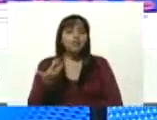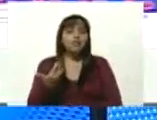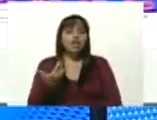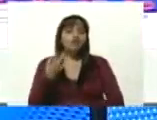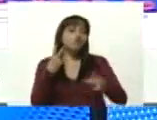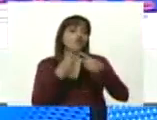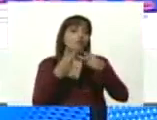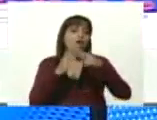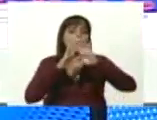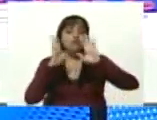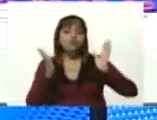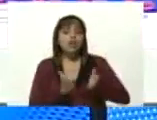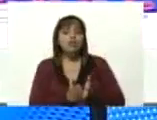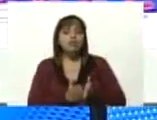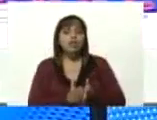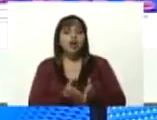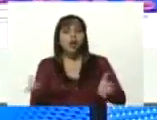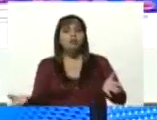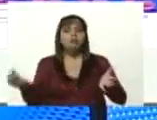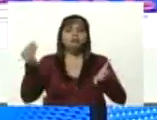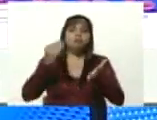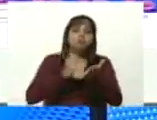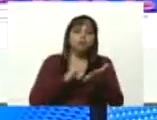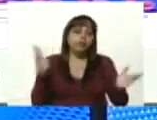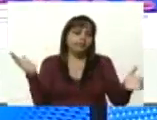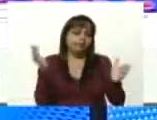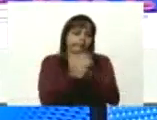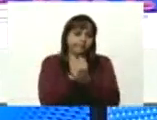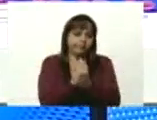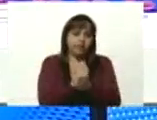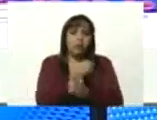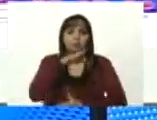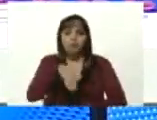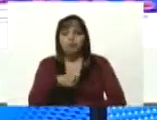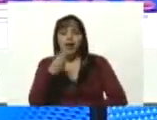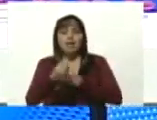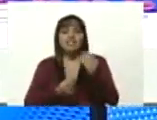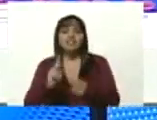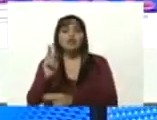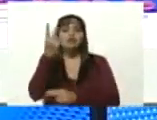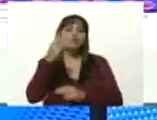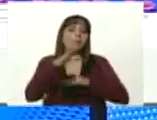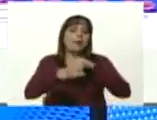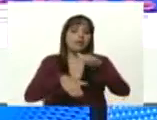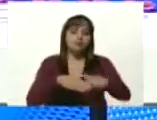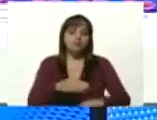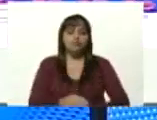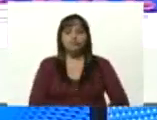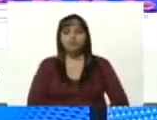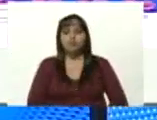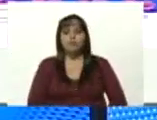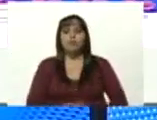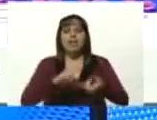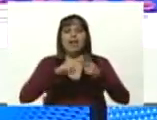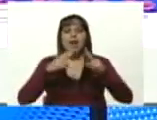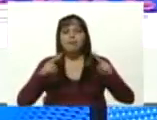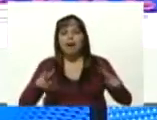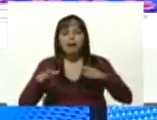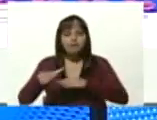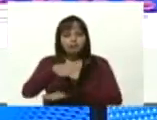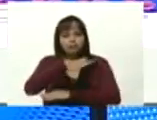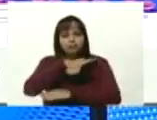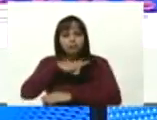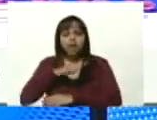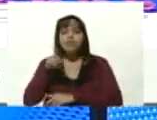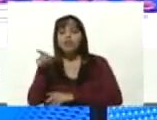lo volvimos a lograr porque hemos logrado dar el segundo paso para la pacificación de esa